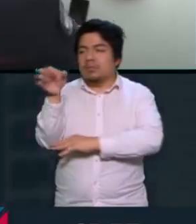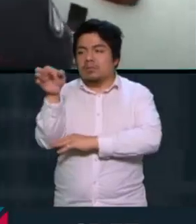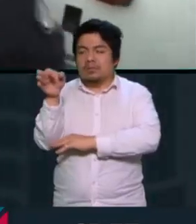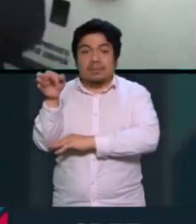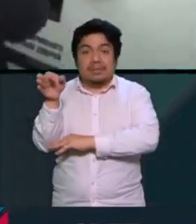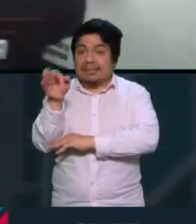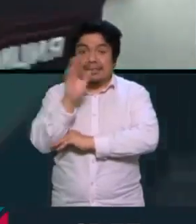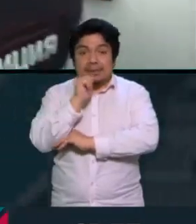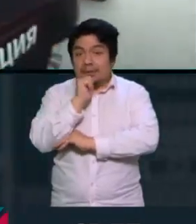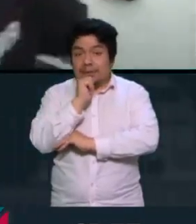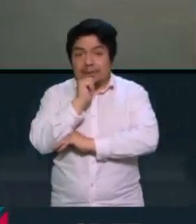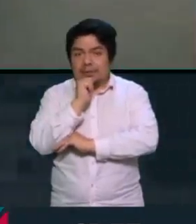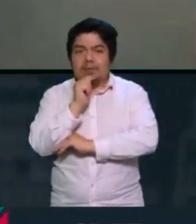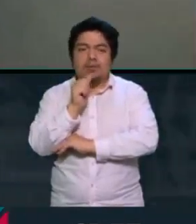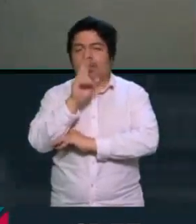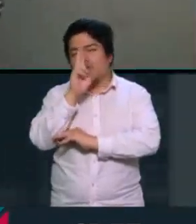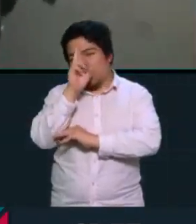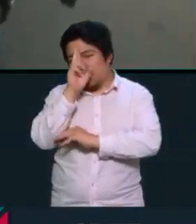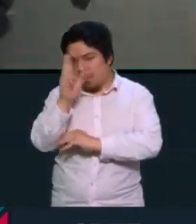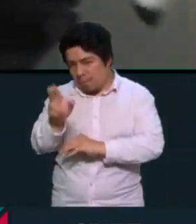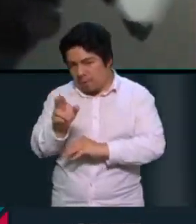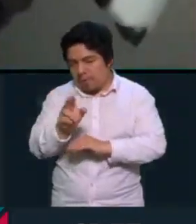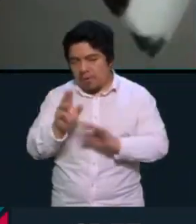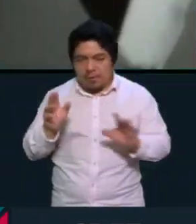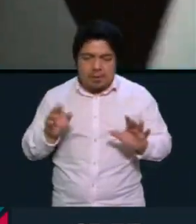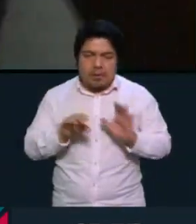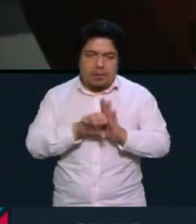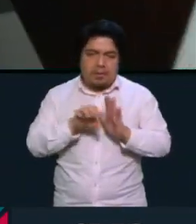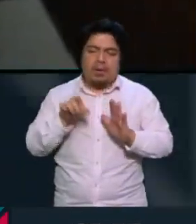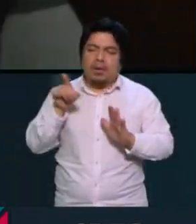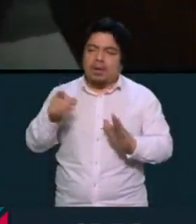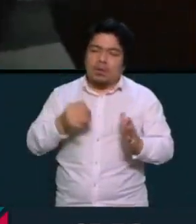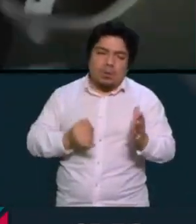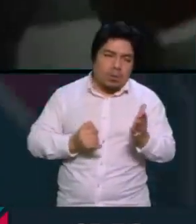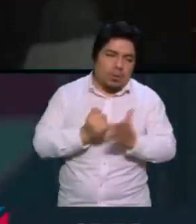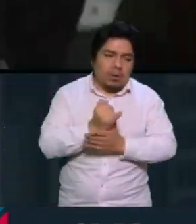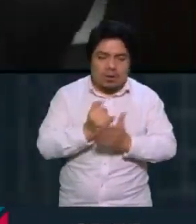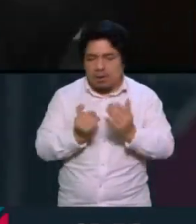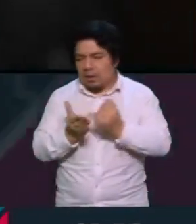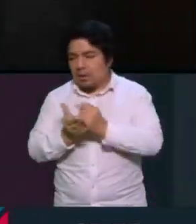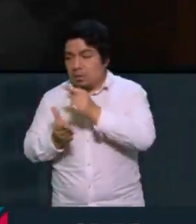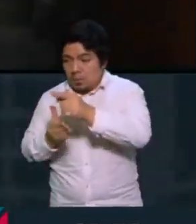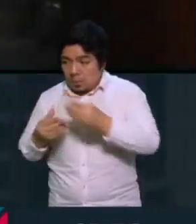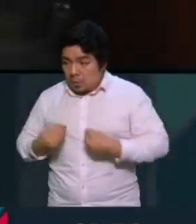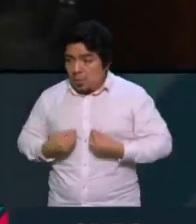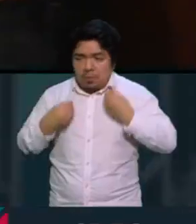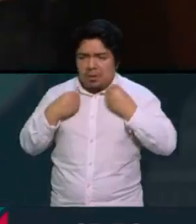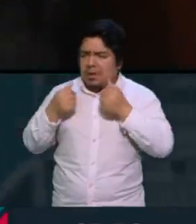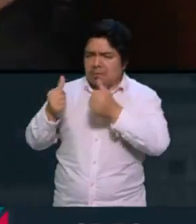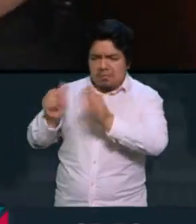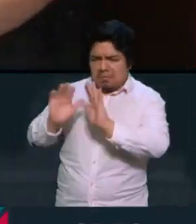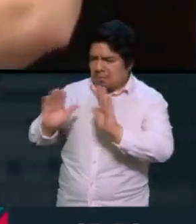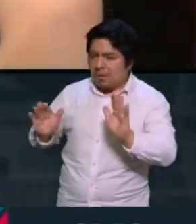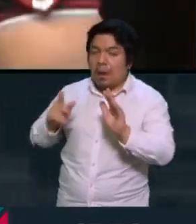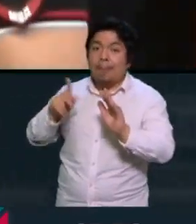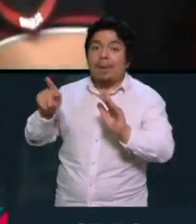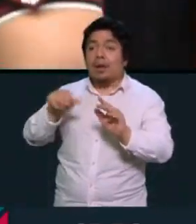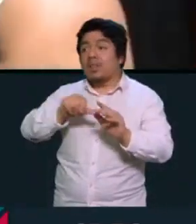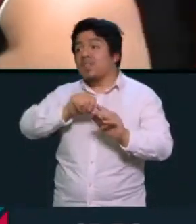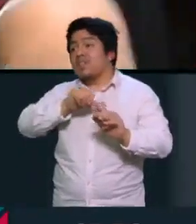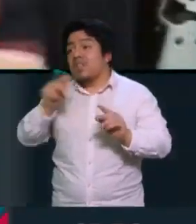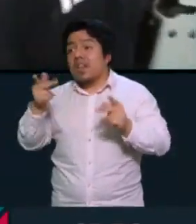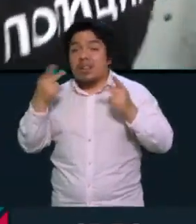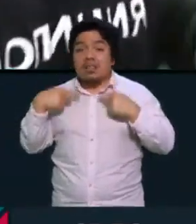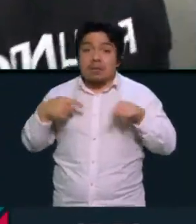tú decidas qué hacer con tu vida, simplemente no queremos que los demás vean eso porque queremos mantener y